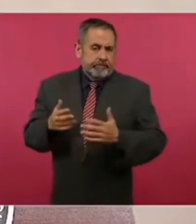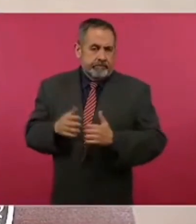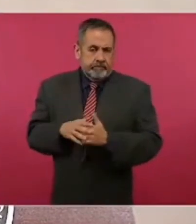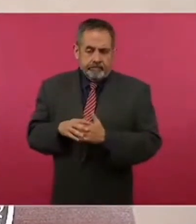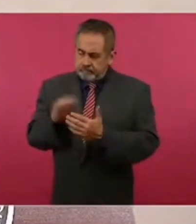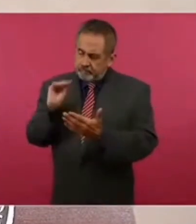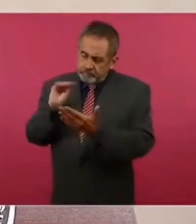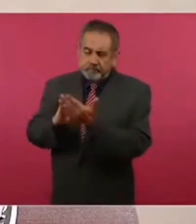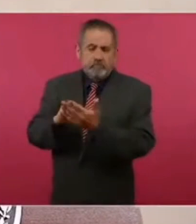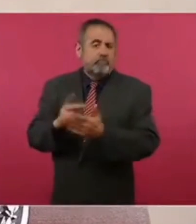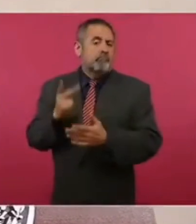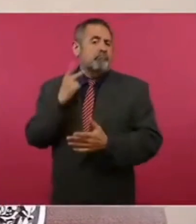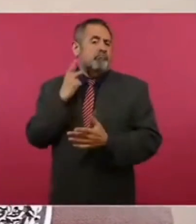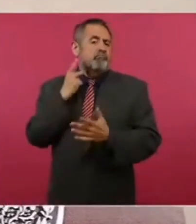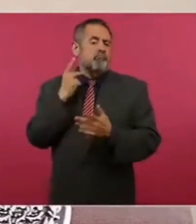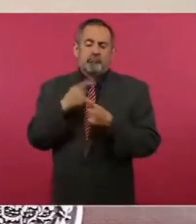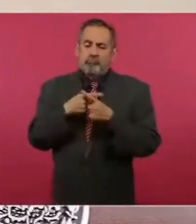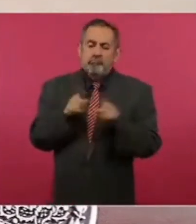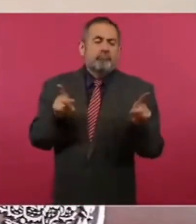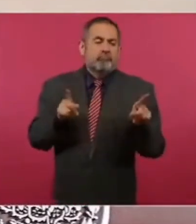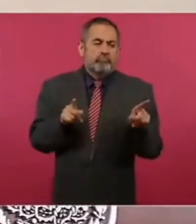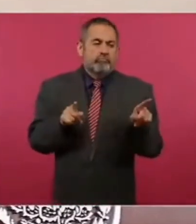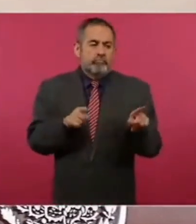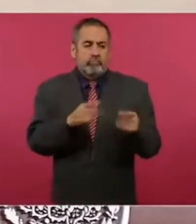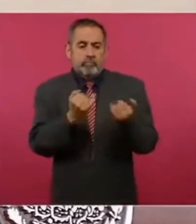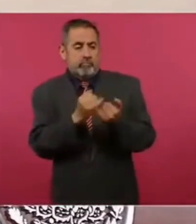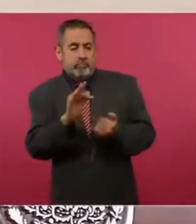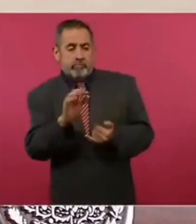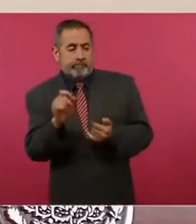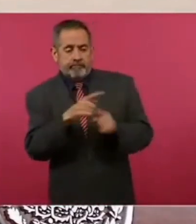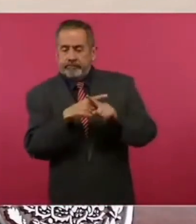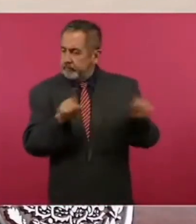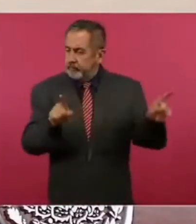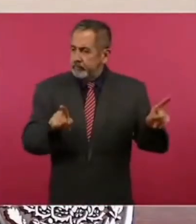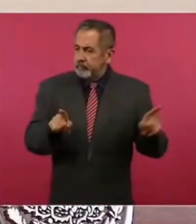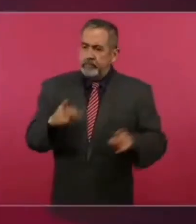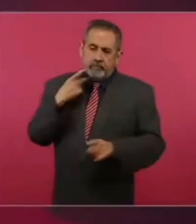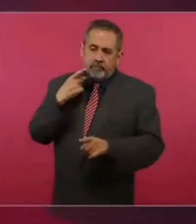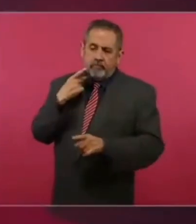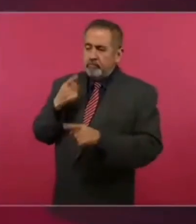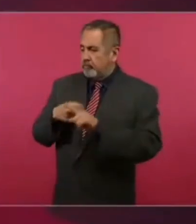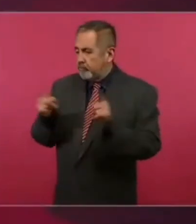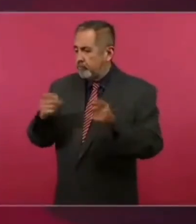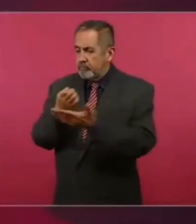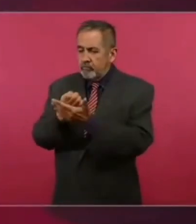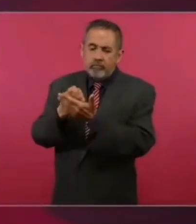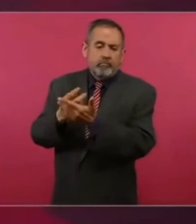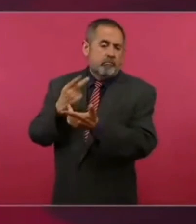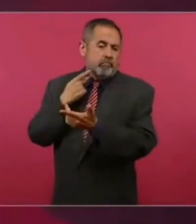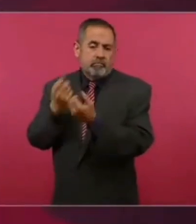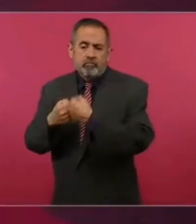aplicar una política distinta en lo económico, lo político, en lo social.